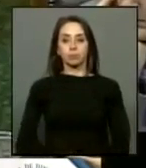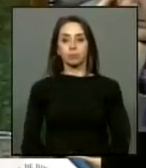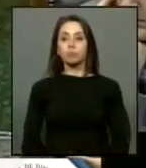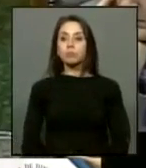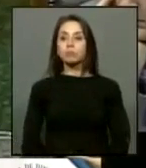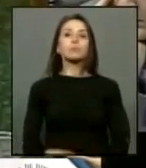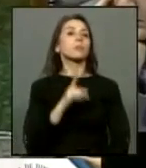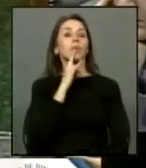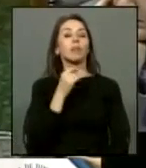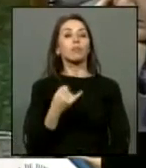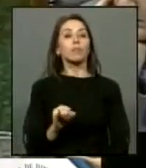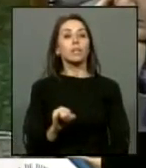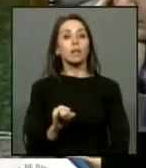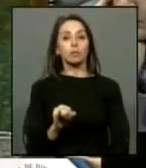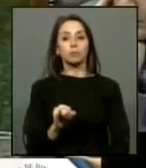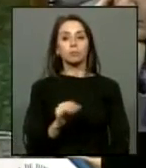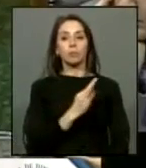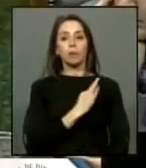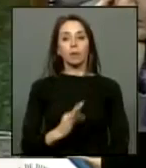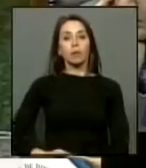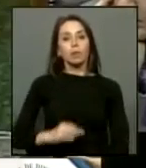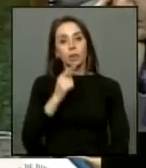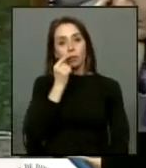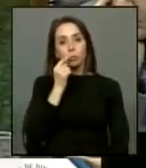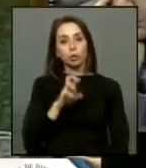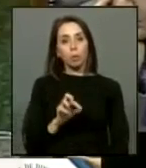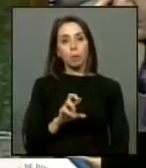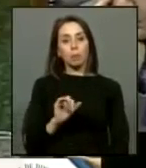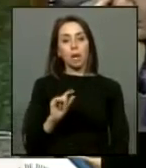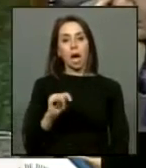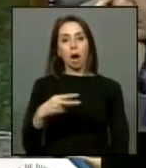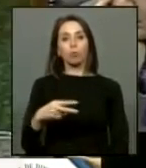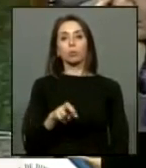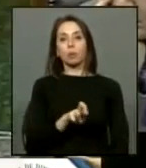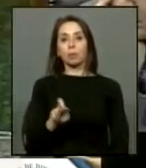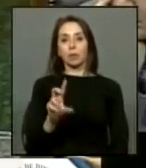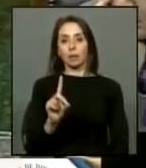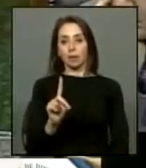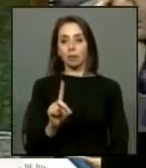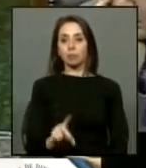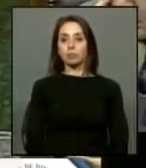y finalmente el diputado señor Pepe Aude del partido por la democracia